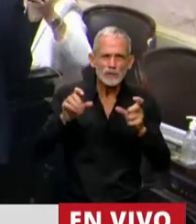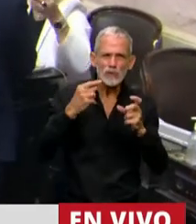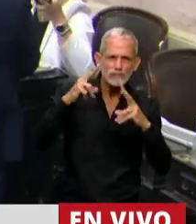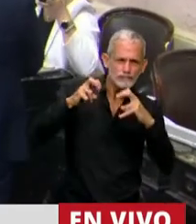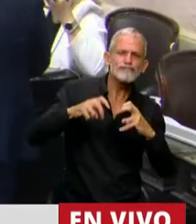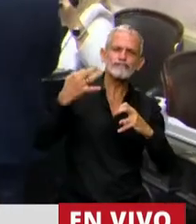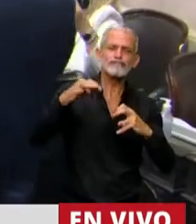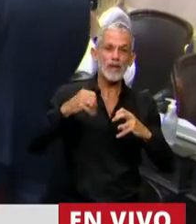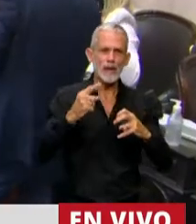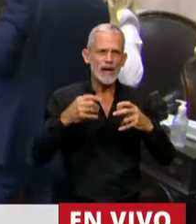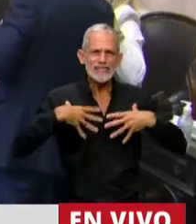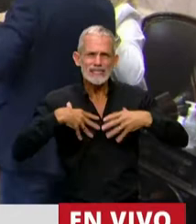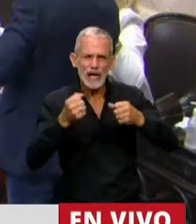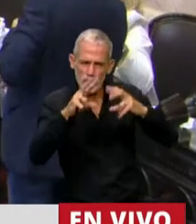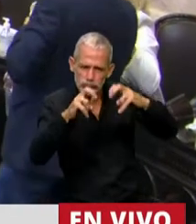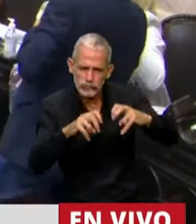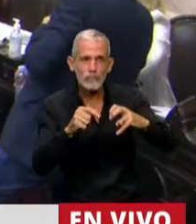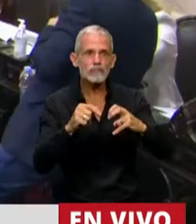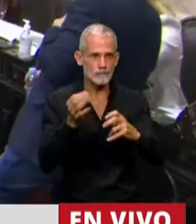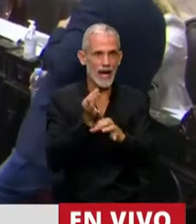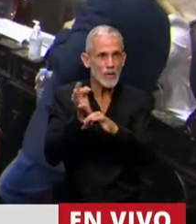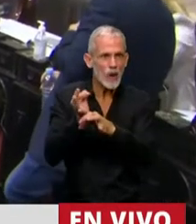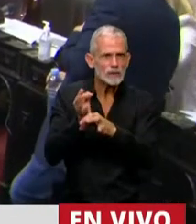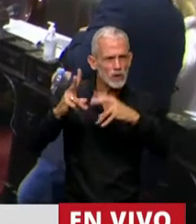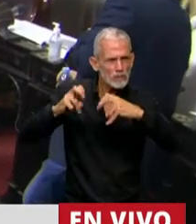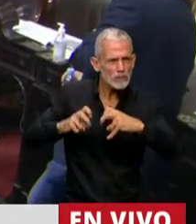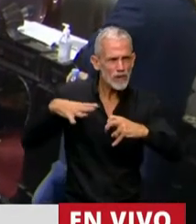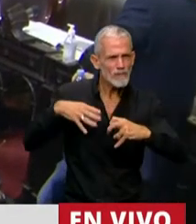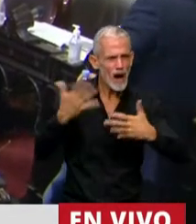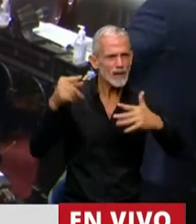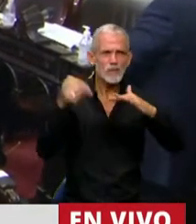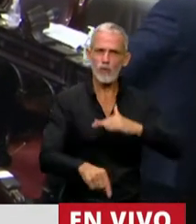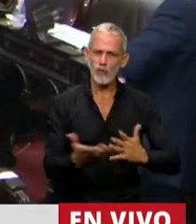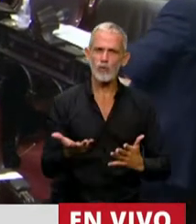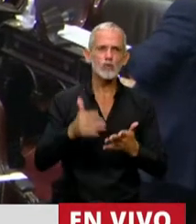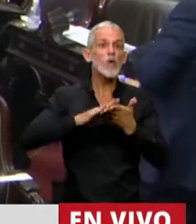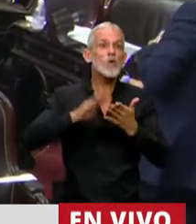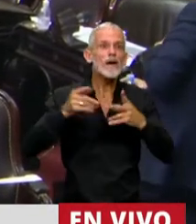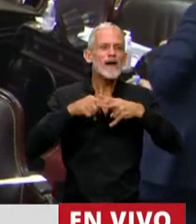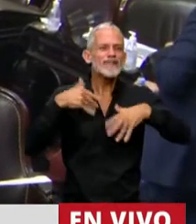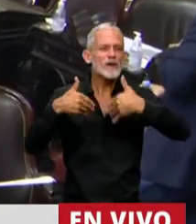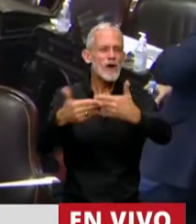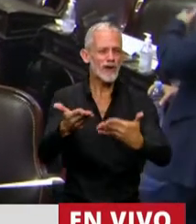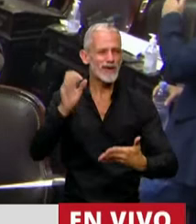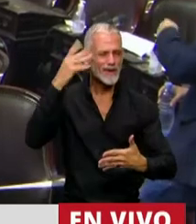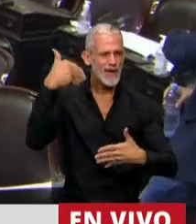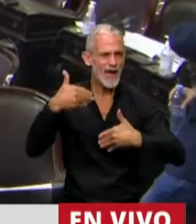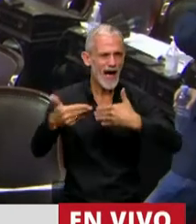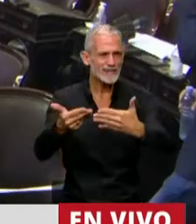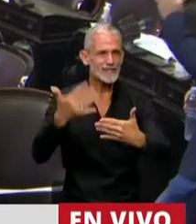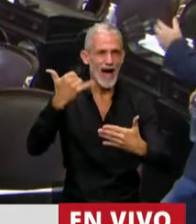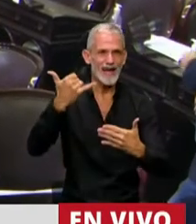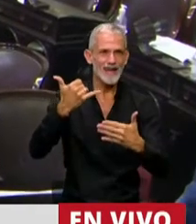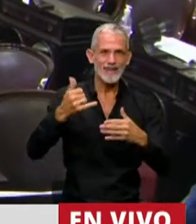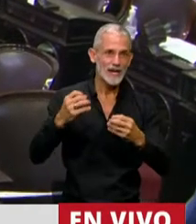en materia de salud, en materia de educación, en materia de las nuevas tecnologías que están